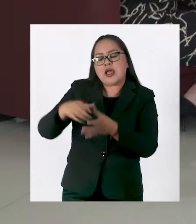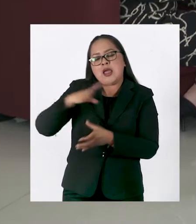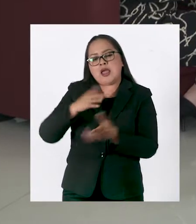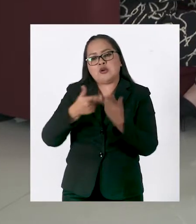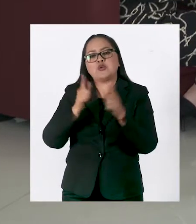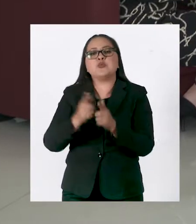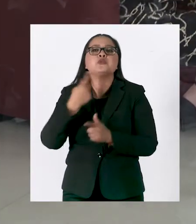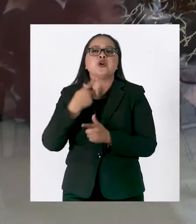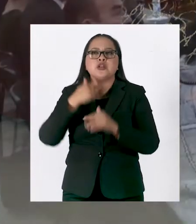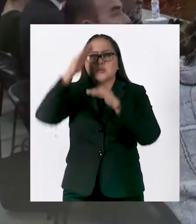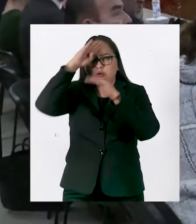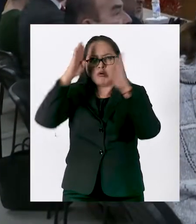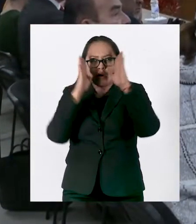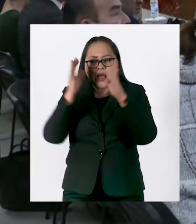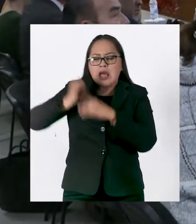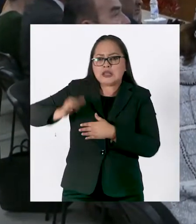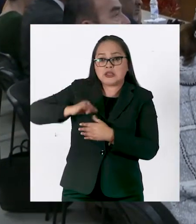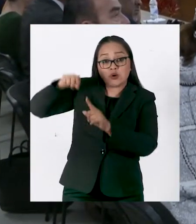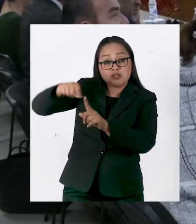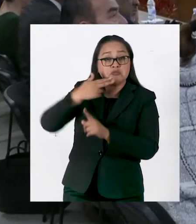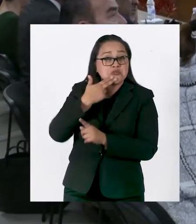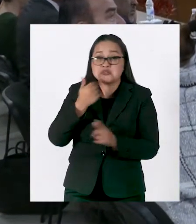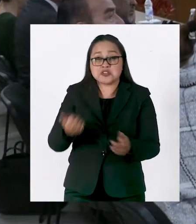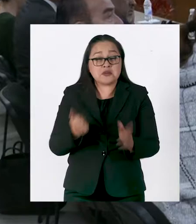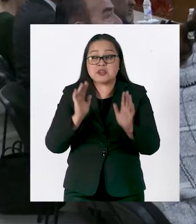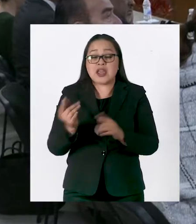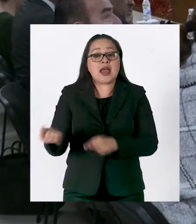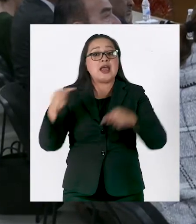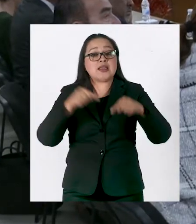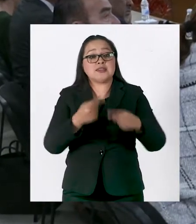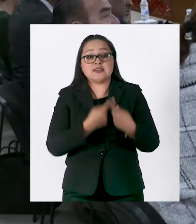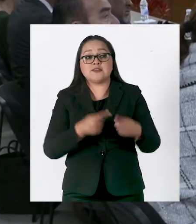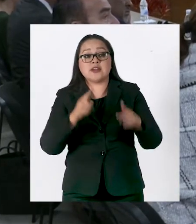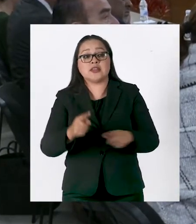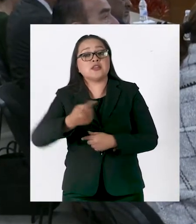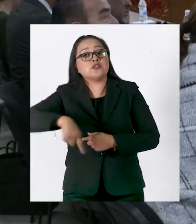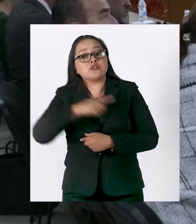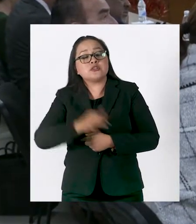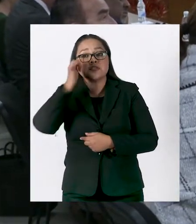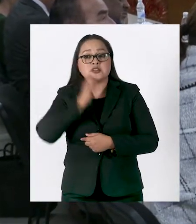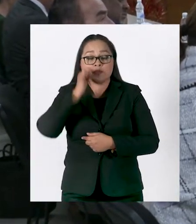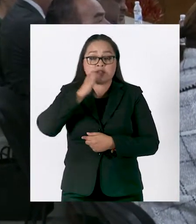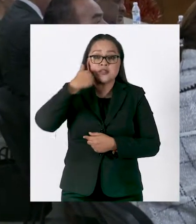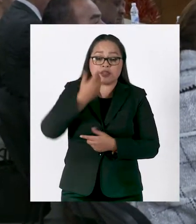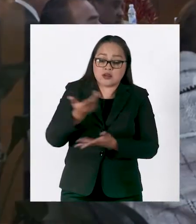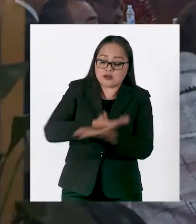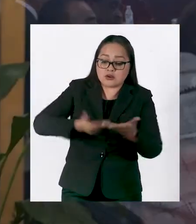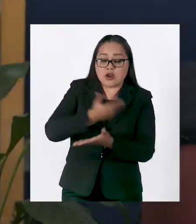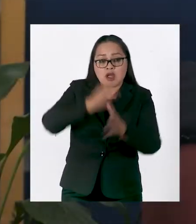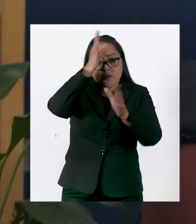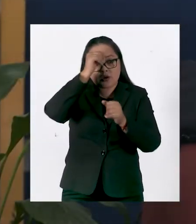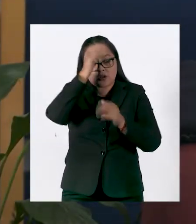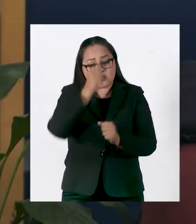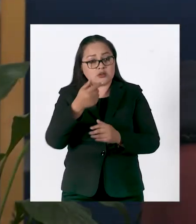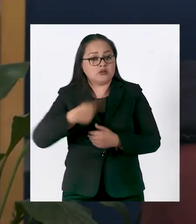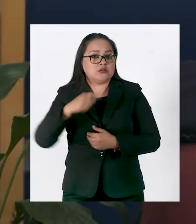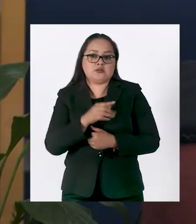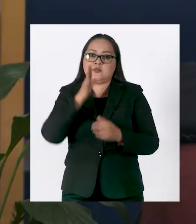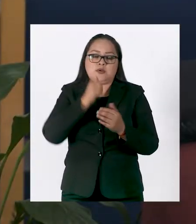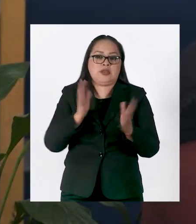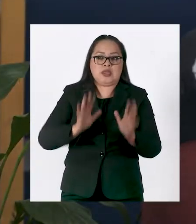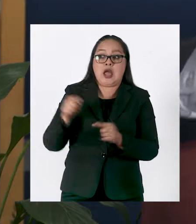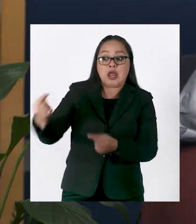conservadores, que comprendan los grupos que representan el pasado, que eso ya no funcionó, porque aquí siempre privilegiamos el